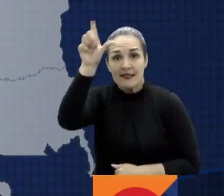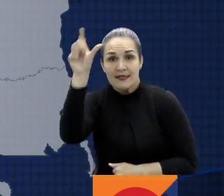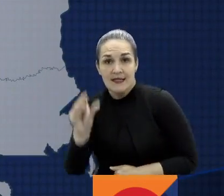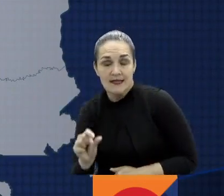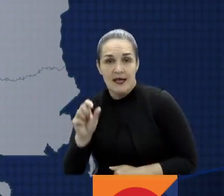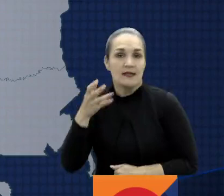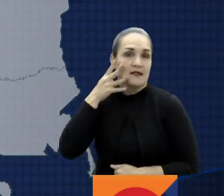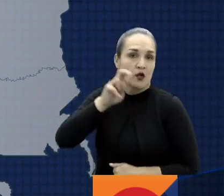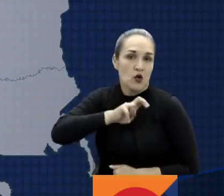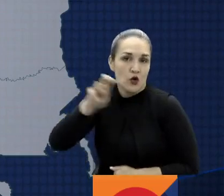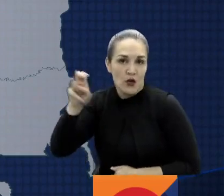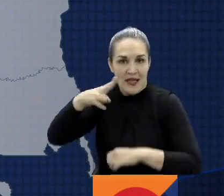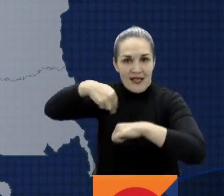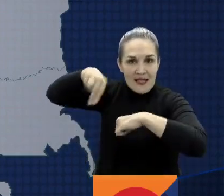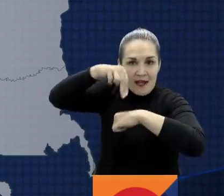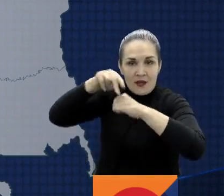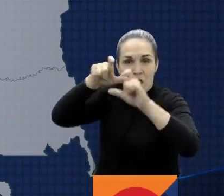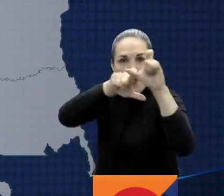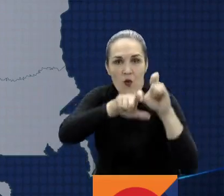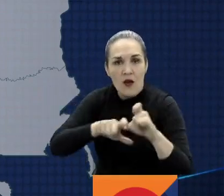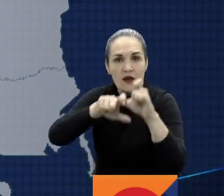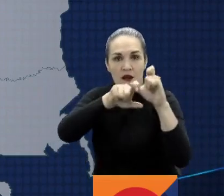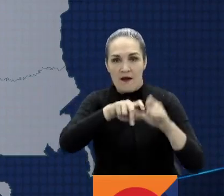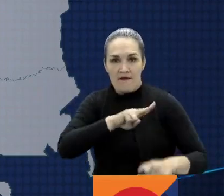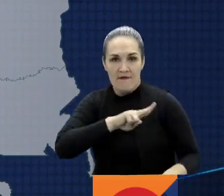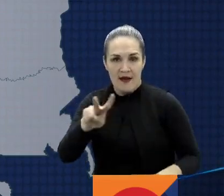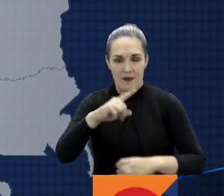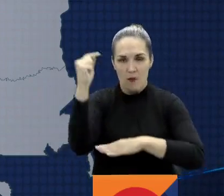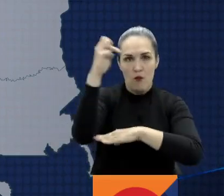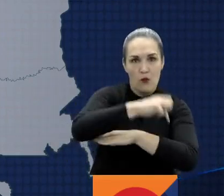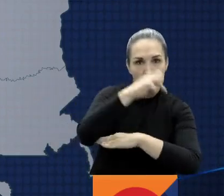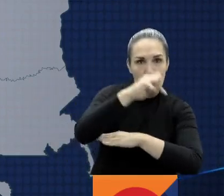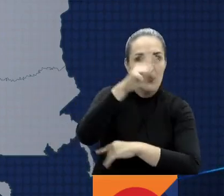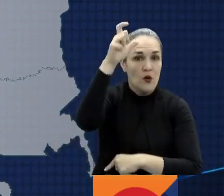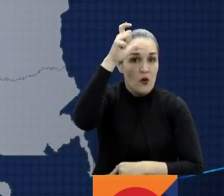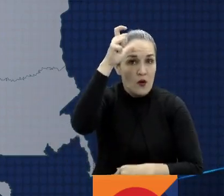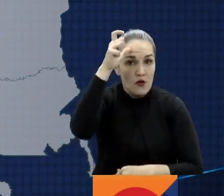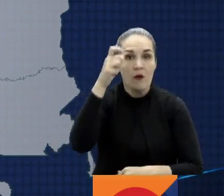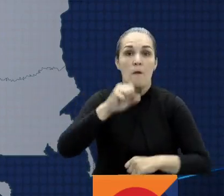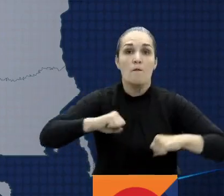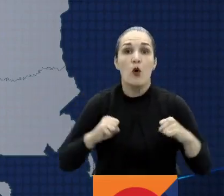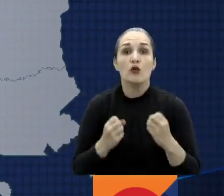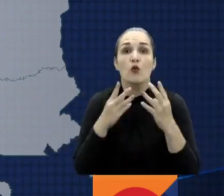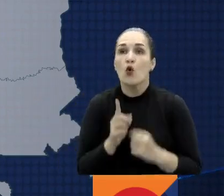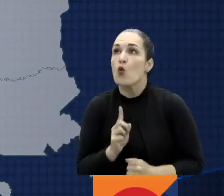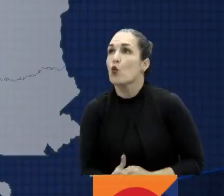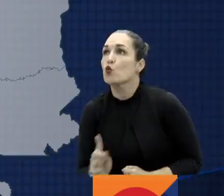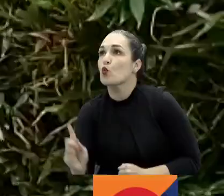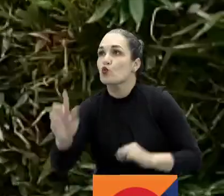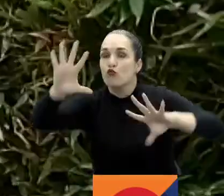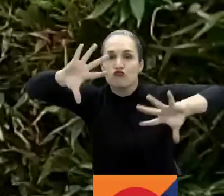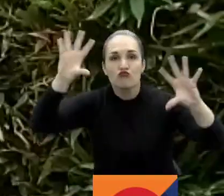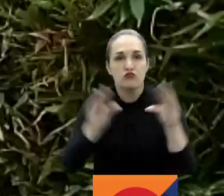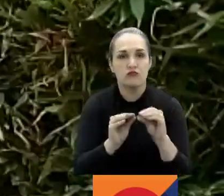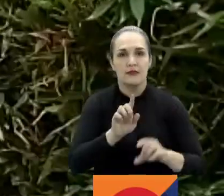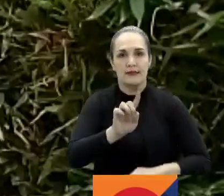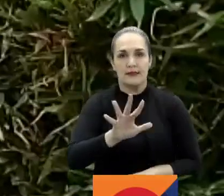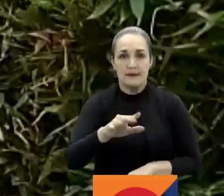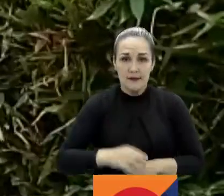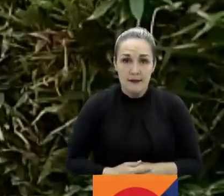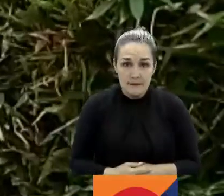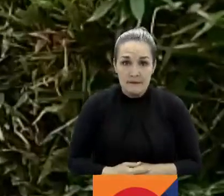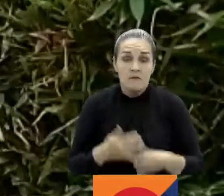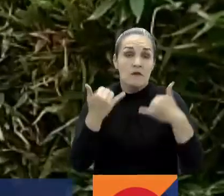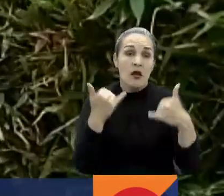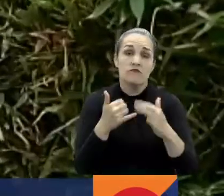Santander, Nariño, La Guajira, Valle del Cauca, Putumayo, Córdoba y Bogotá, con una cada uno. Se exige a todos